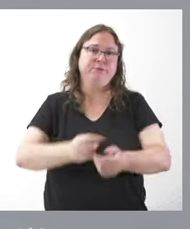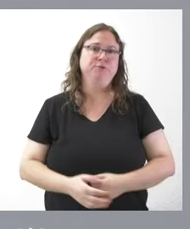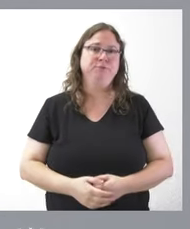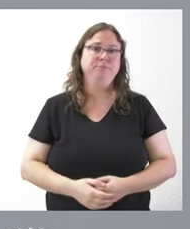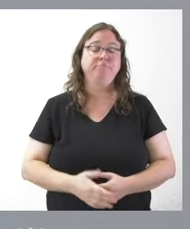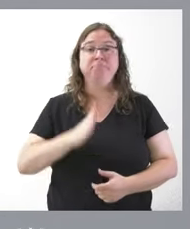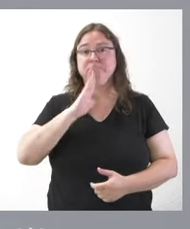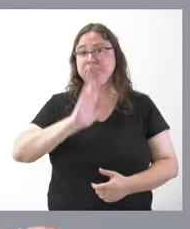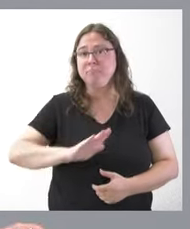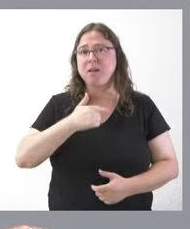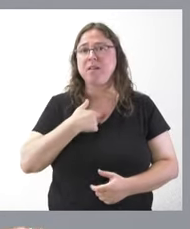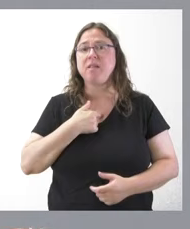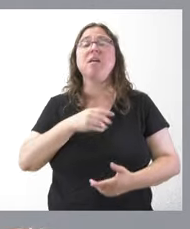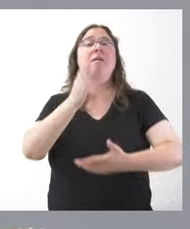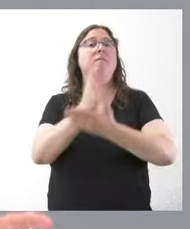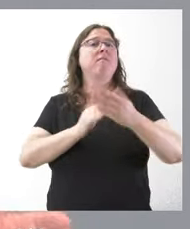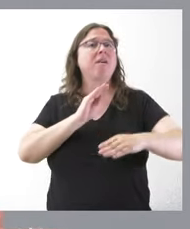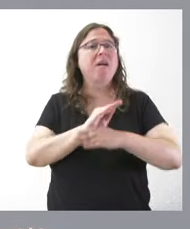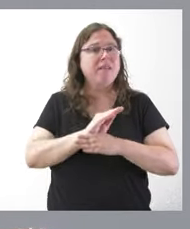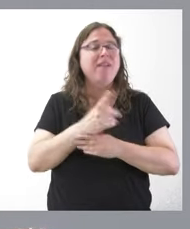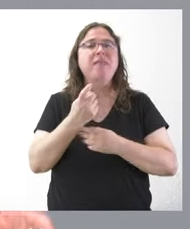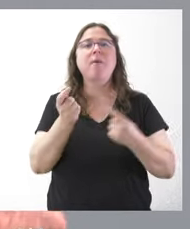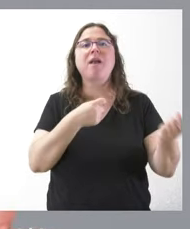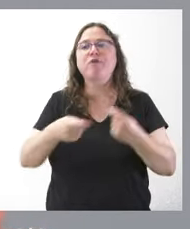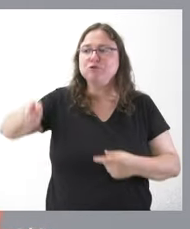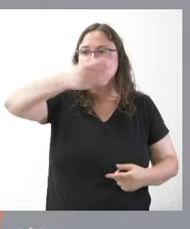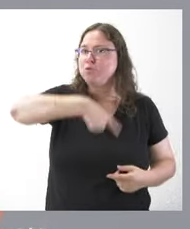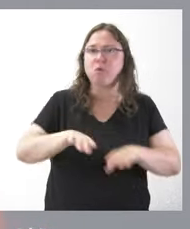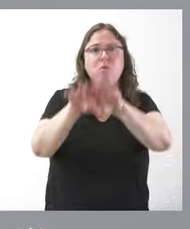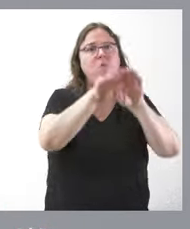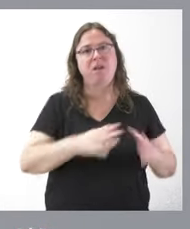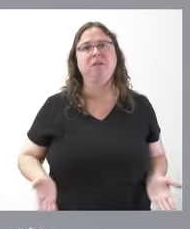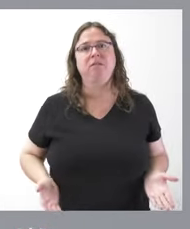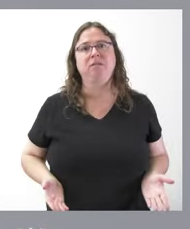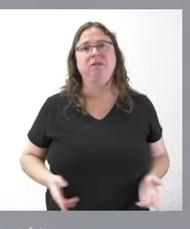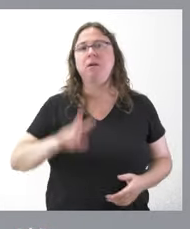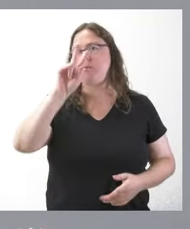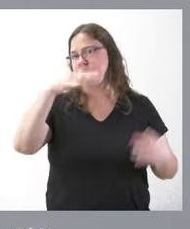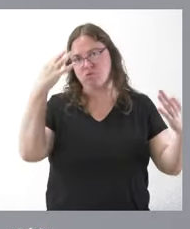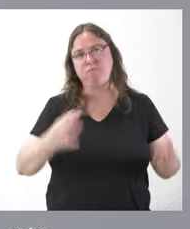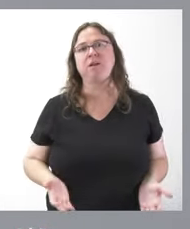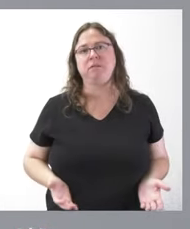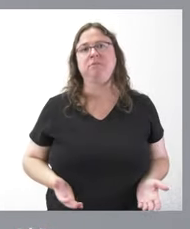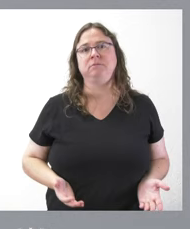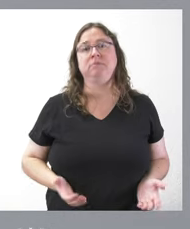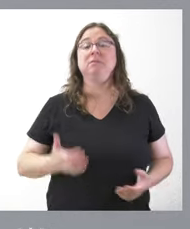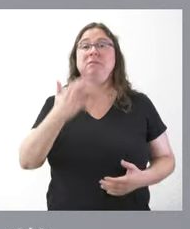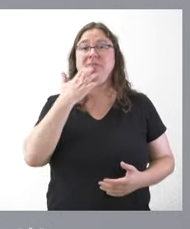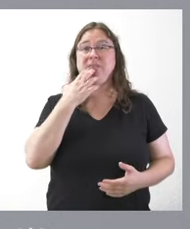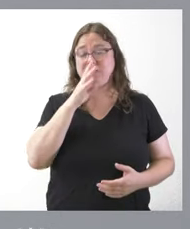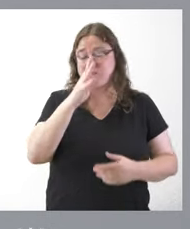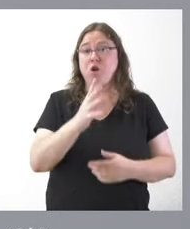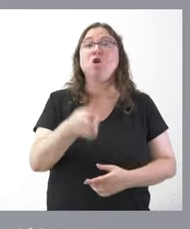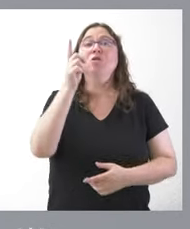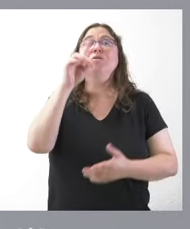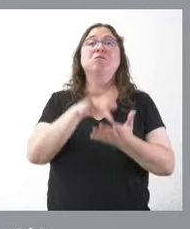nos parece a nosotros que la financiación autonómica tiene que negociarse entre todos en condiciones de igualdad no es normal que esta legislatura solo se